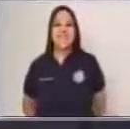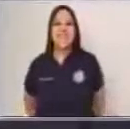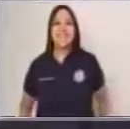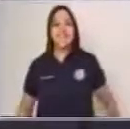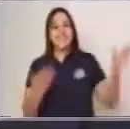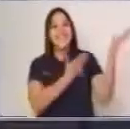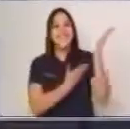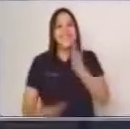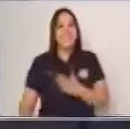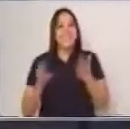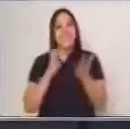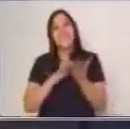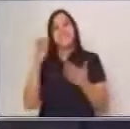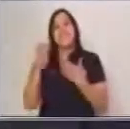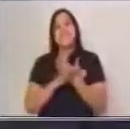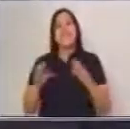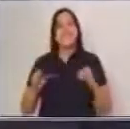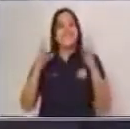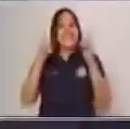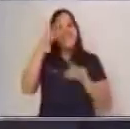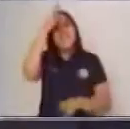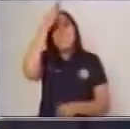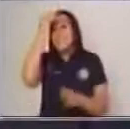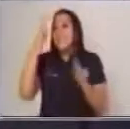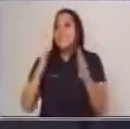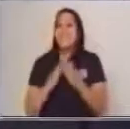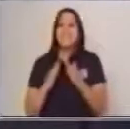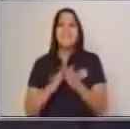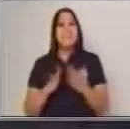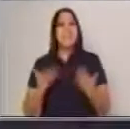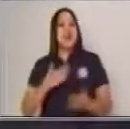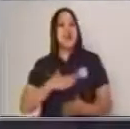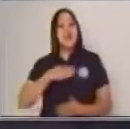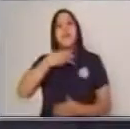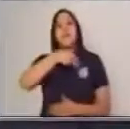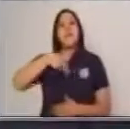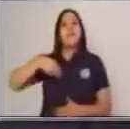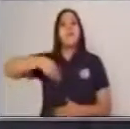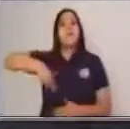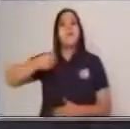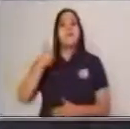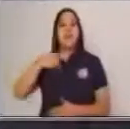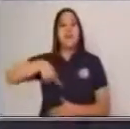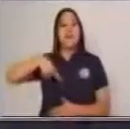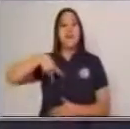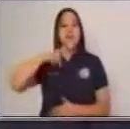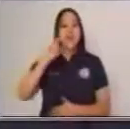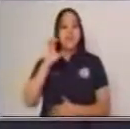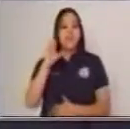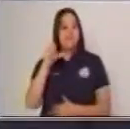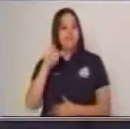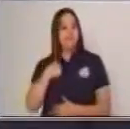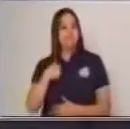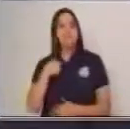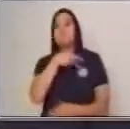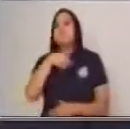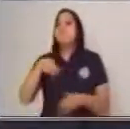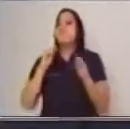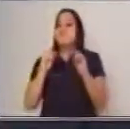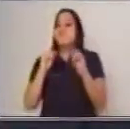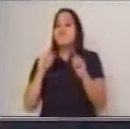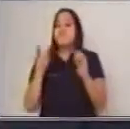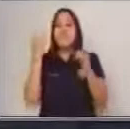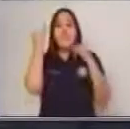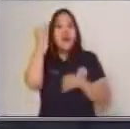Bienvenido a este espacio educativo Aprendo en Casa. Soy Manuel Martínez y en esta oportunidad desarrollaré el tema de ideas